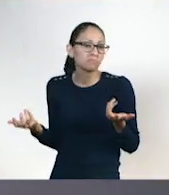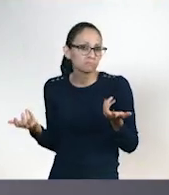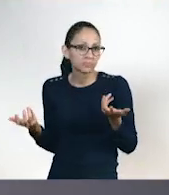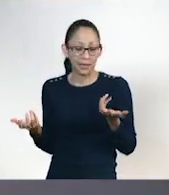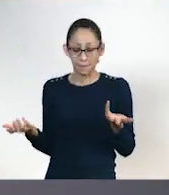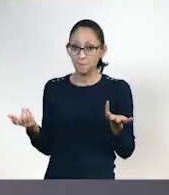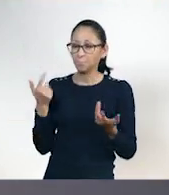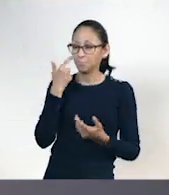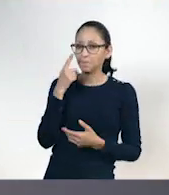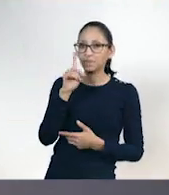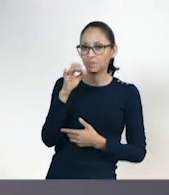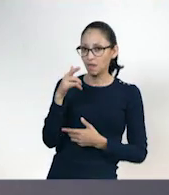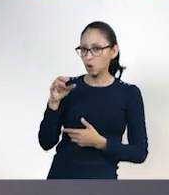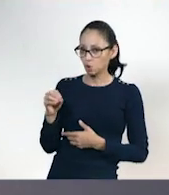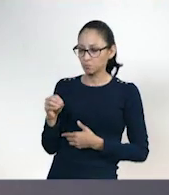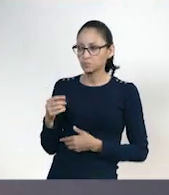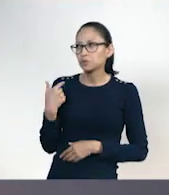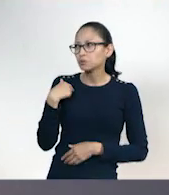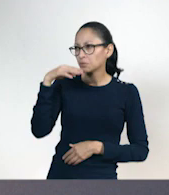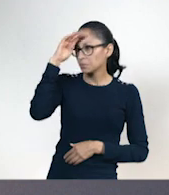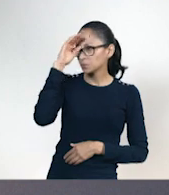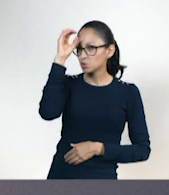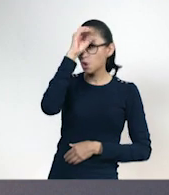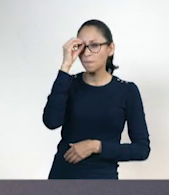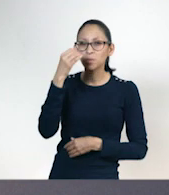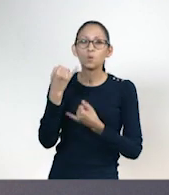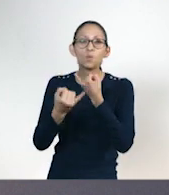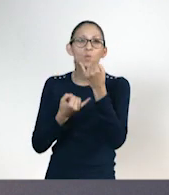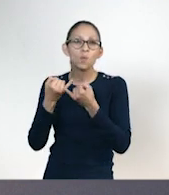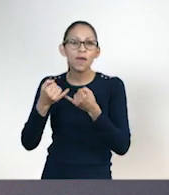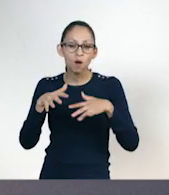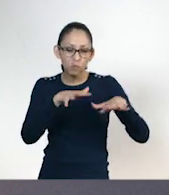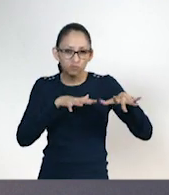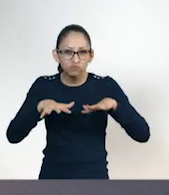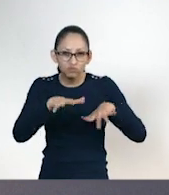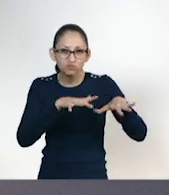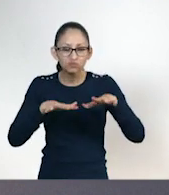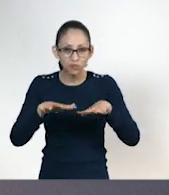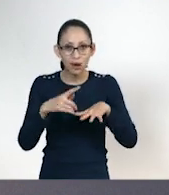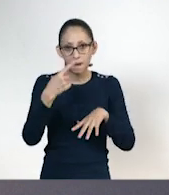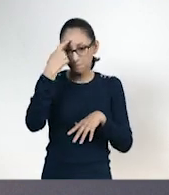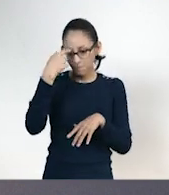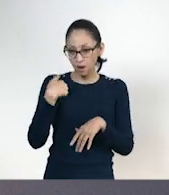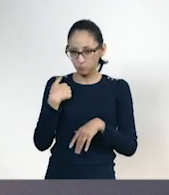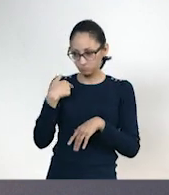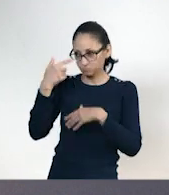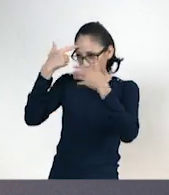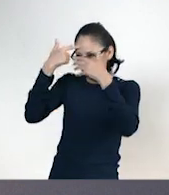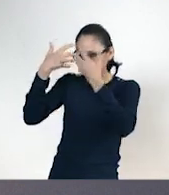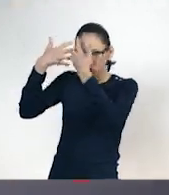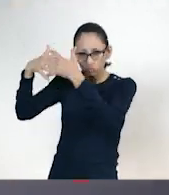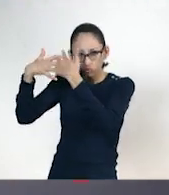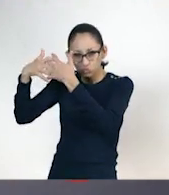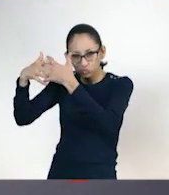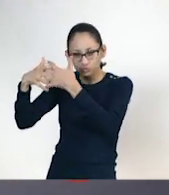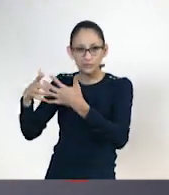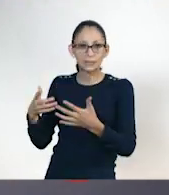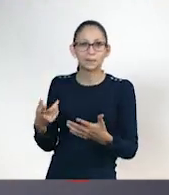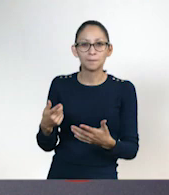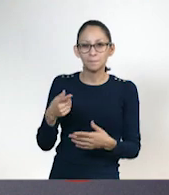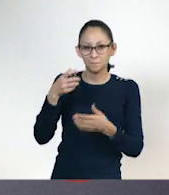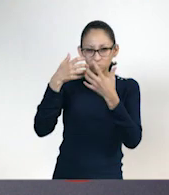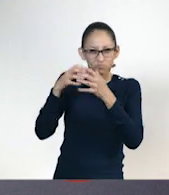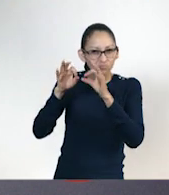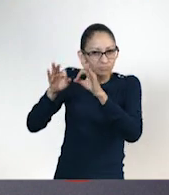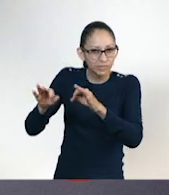Diego, sería una excelente opción que practicaras juegos de mesa. Así desarrollarás tu pensamiento lógico-matemático e incluso